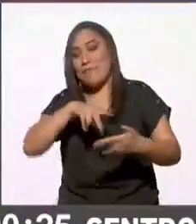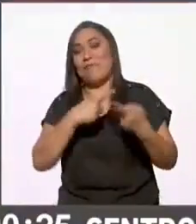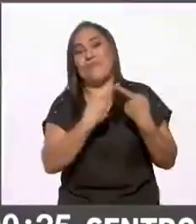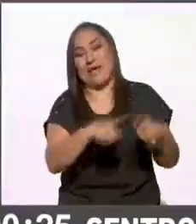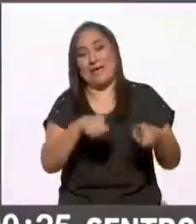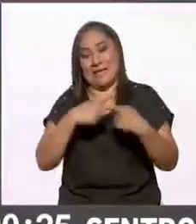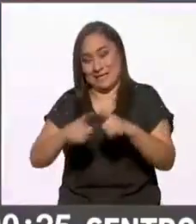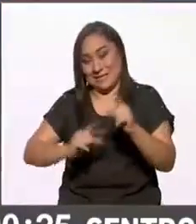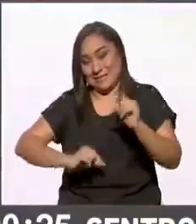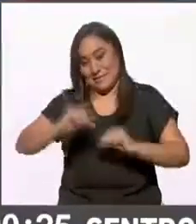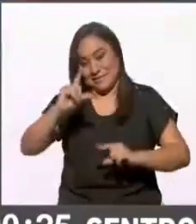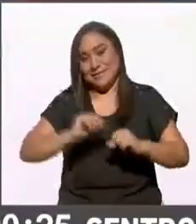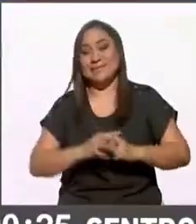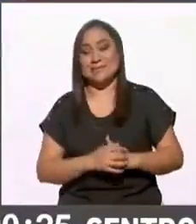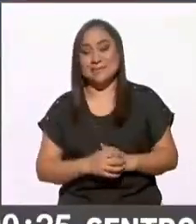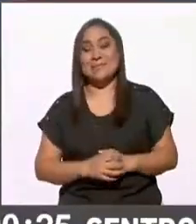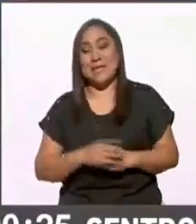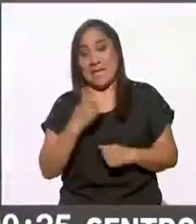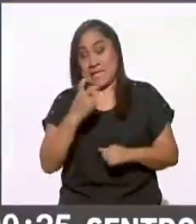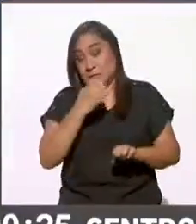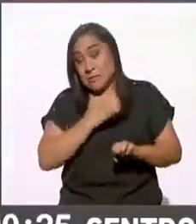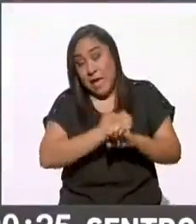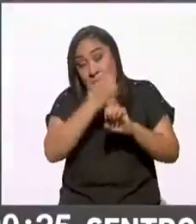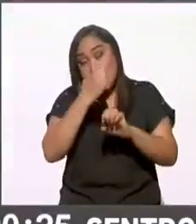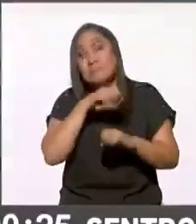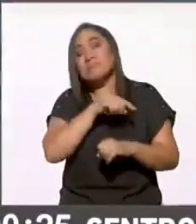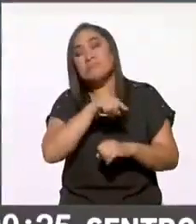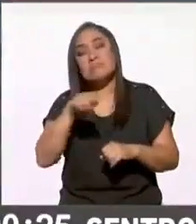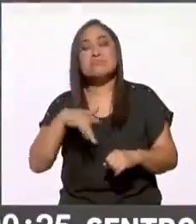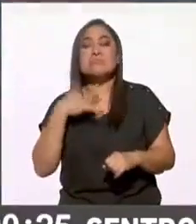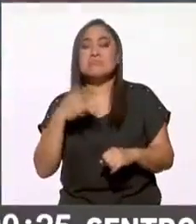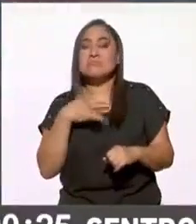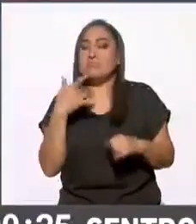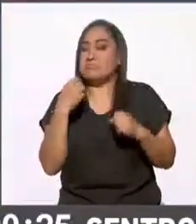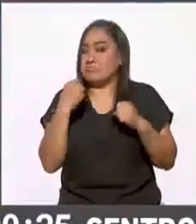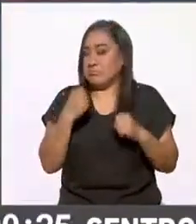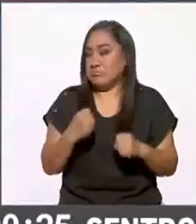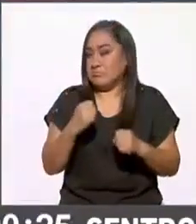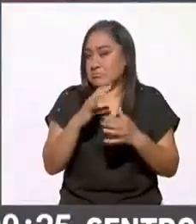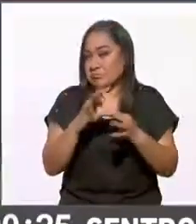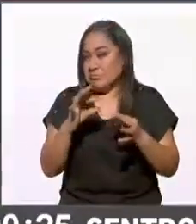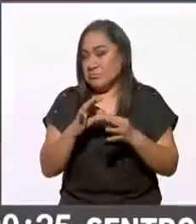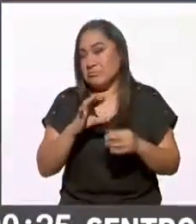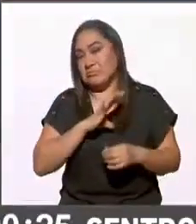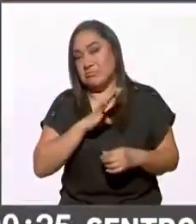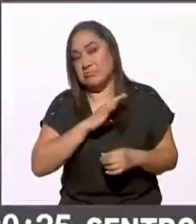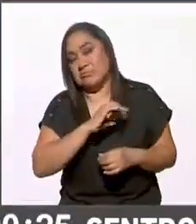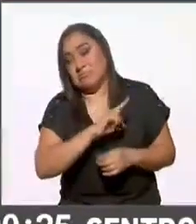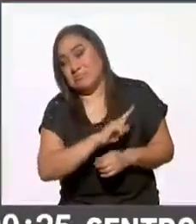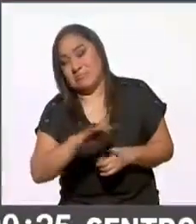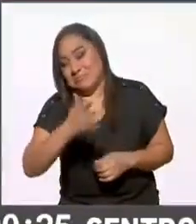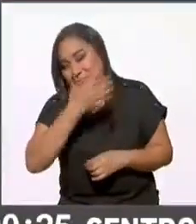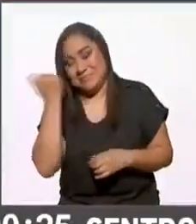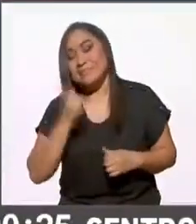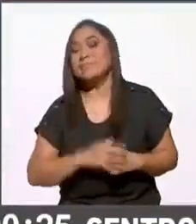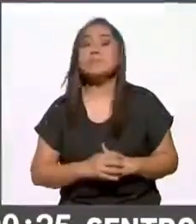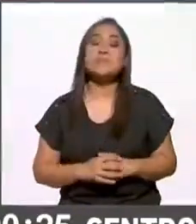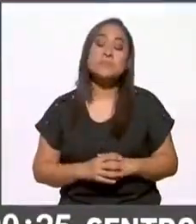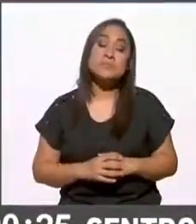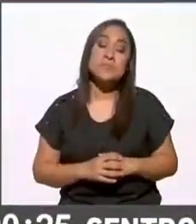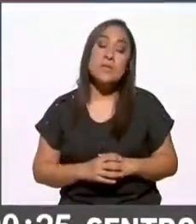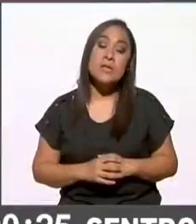va a ser uno de los estados que probablemente también más tarde de que hablar en los siguientes días y también